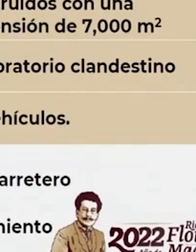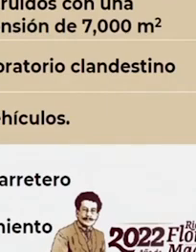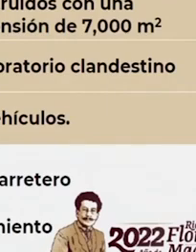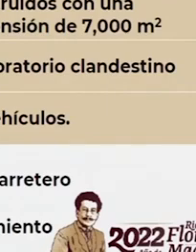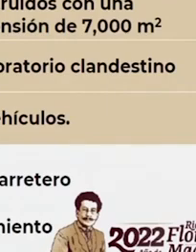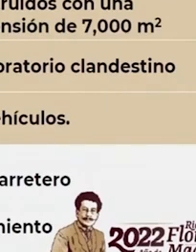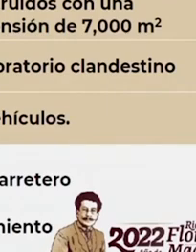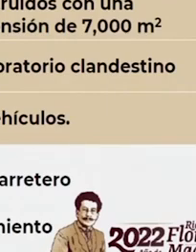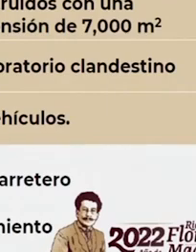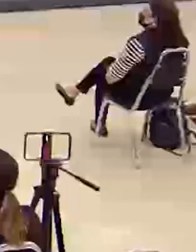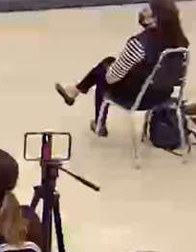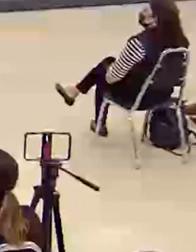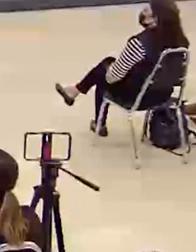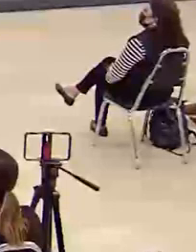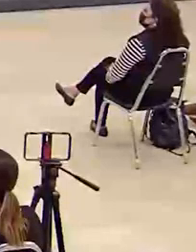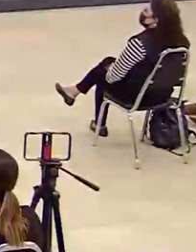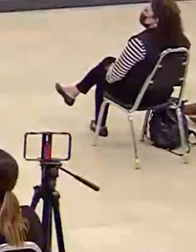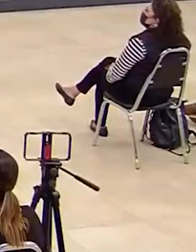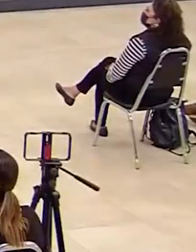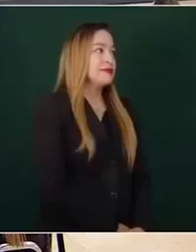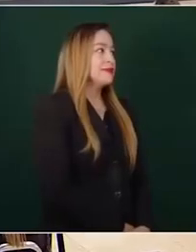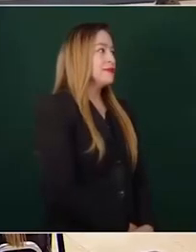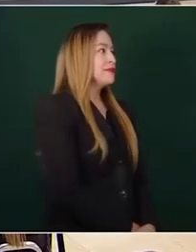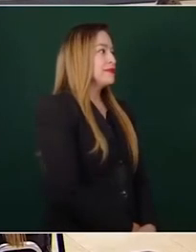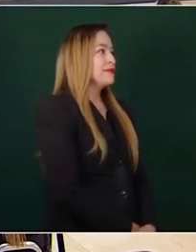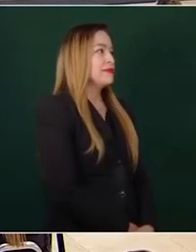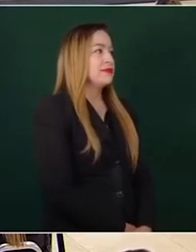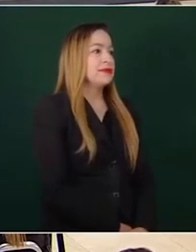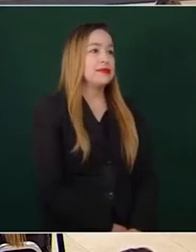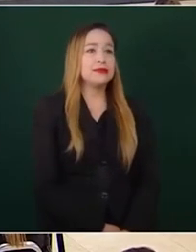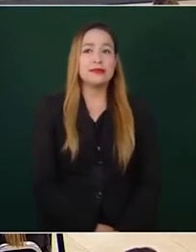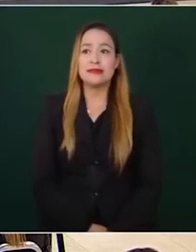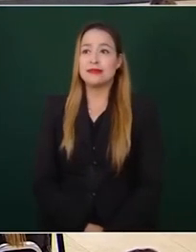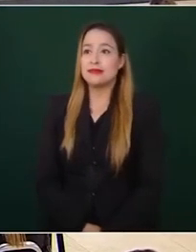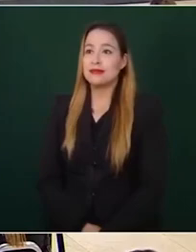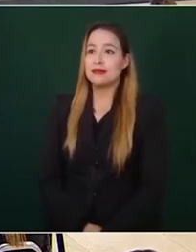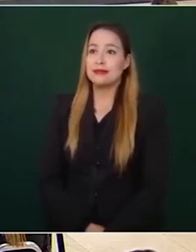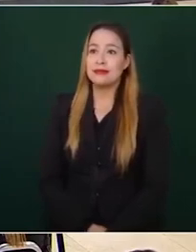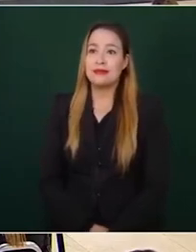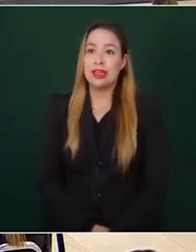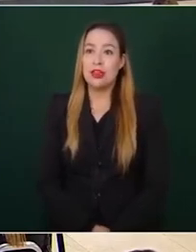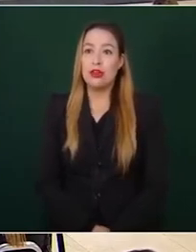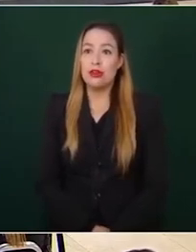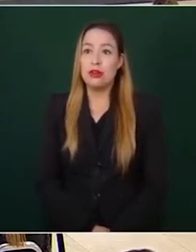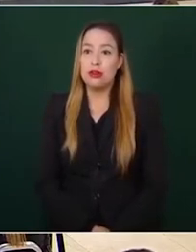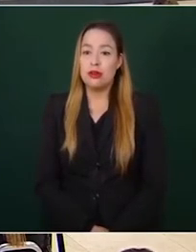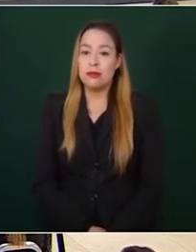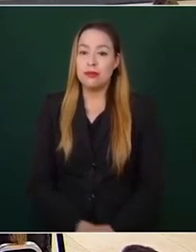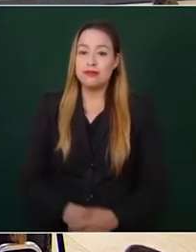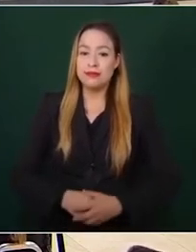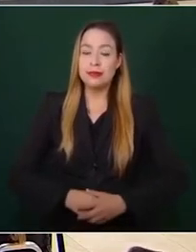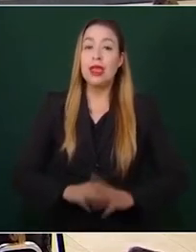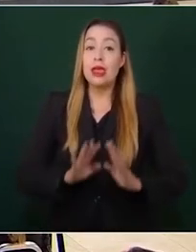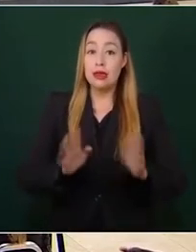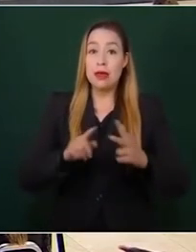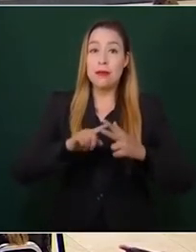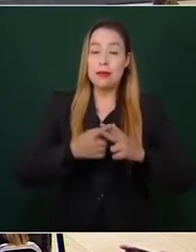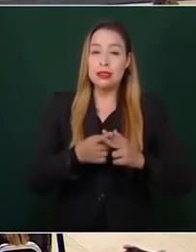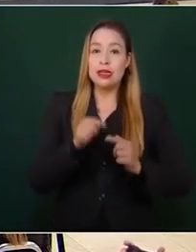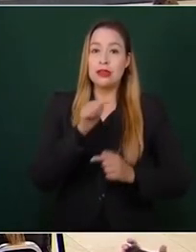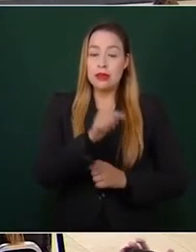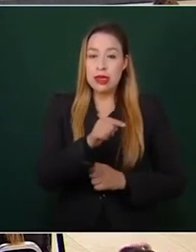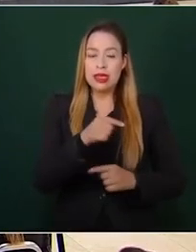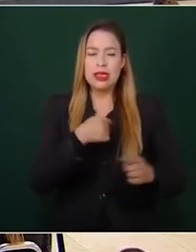del 65 Batallón de Infantería. Logrando detectar un laboratorio clandestino y cuatro